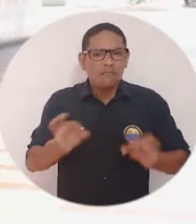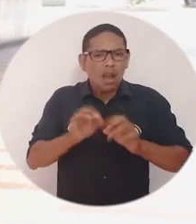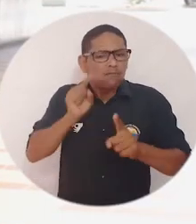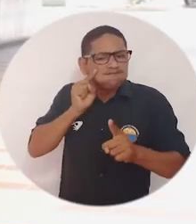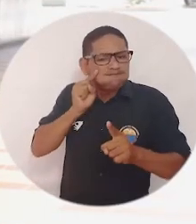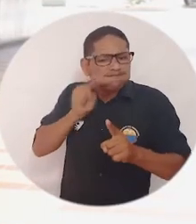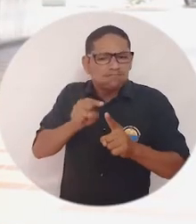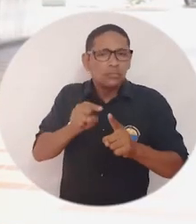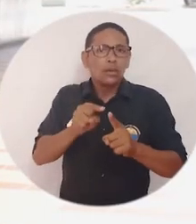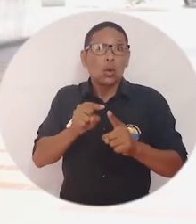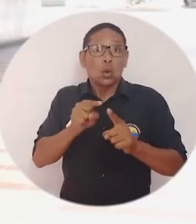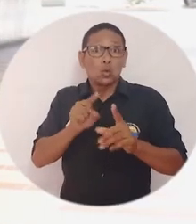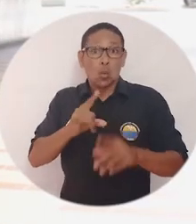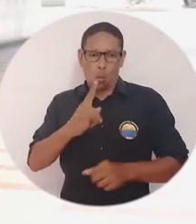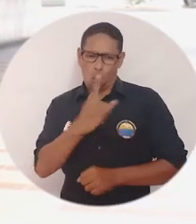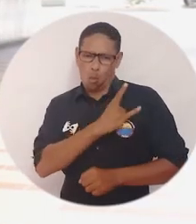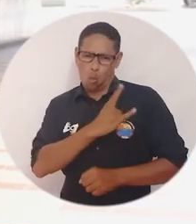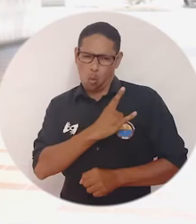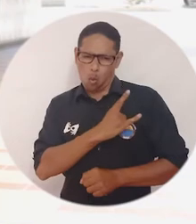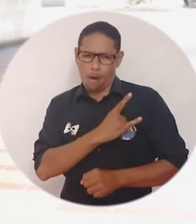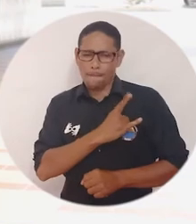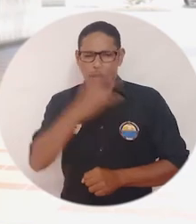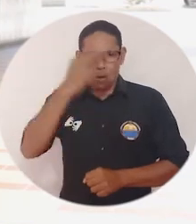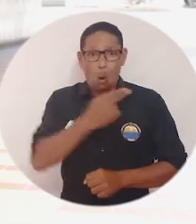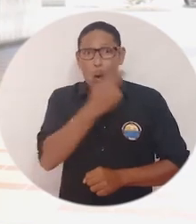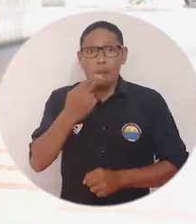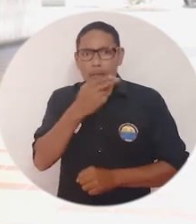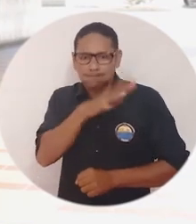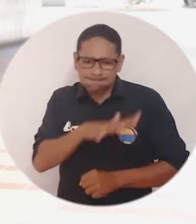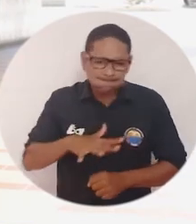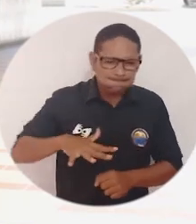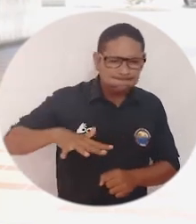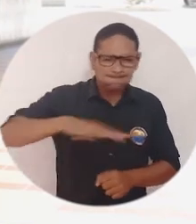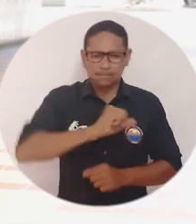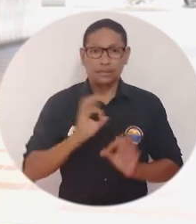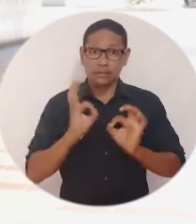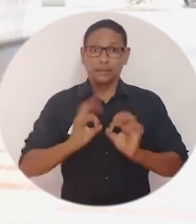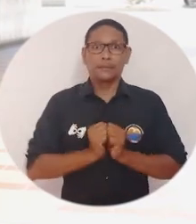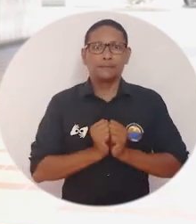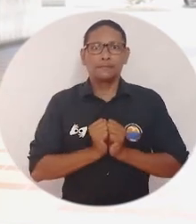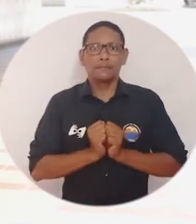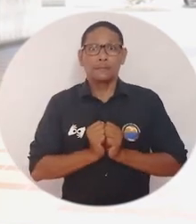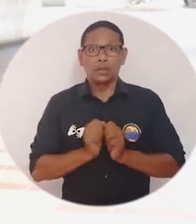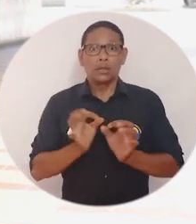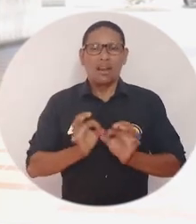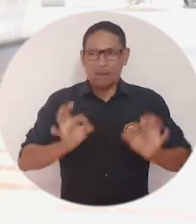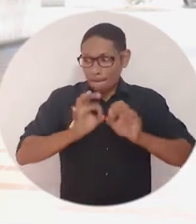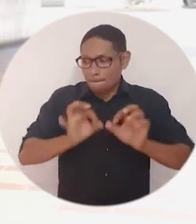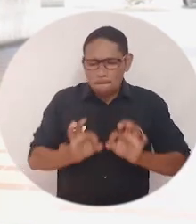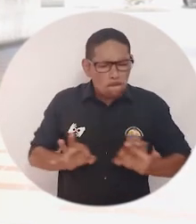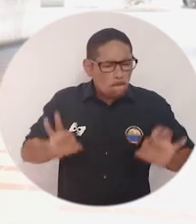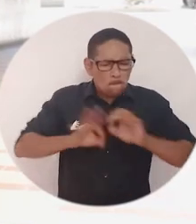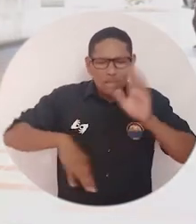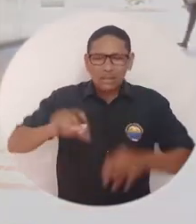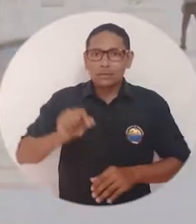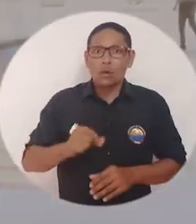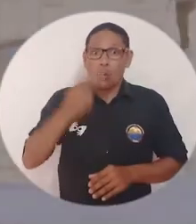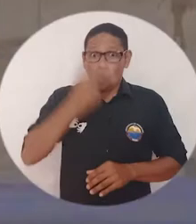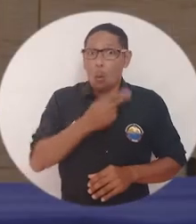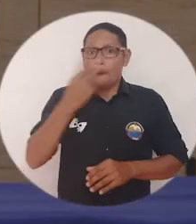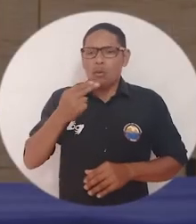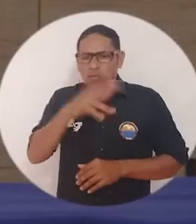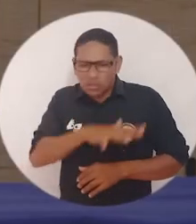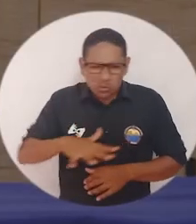es proyectarnos a una universidad más comprometida con el territorio. Esa es la filosofía principal, compromiso con el